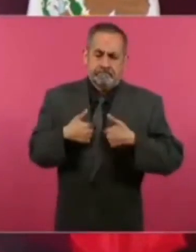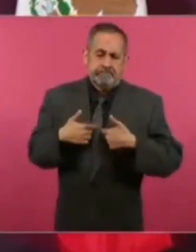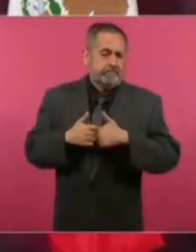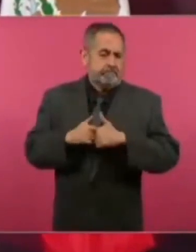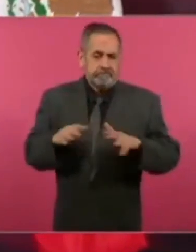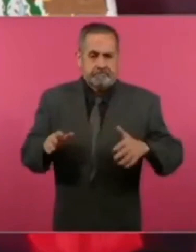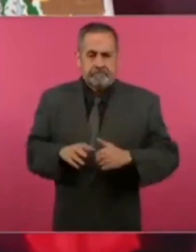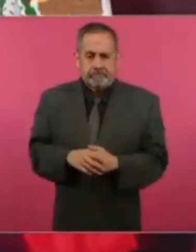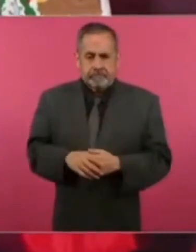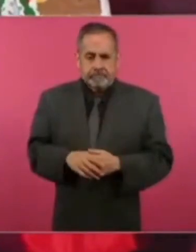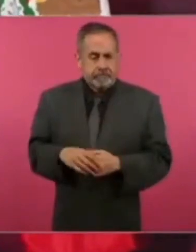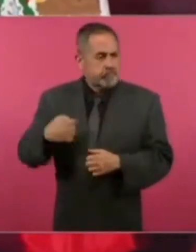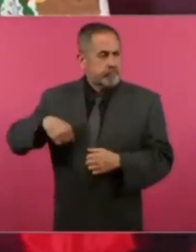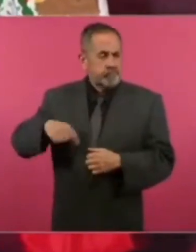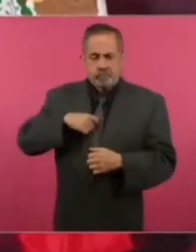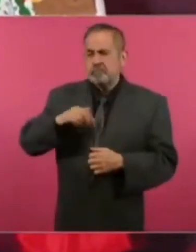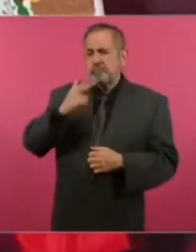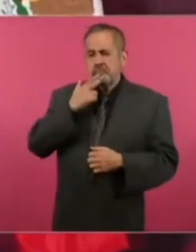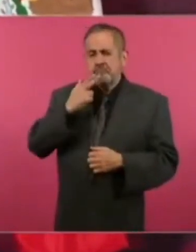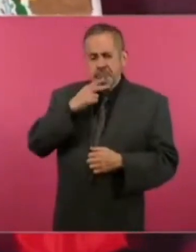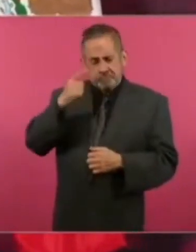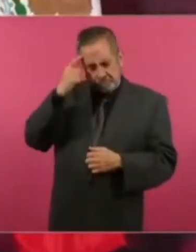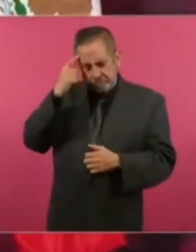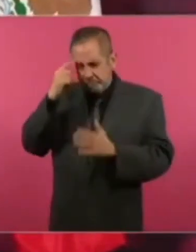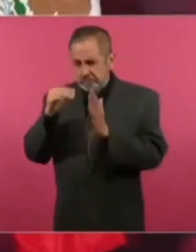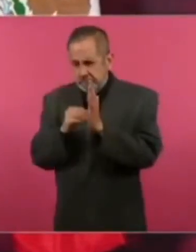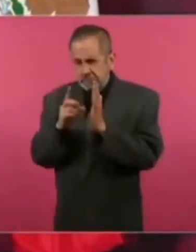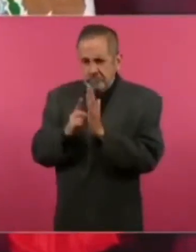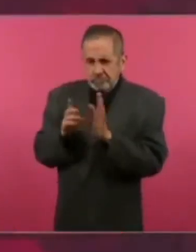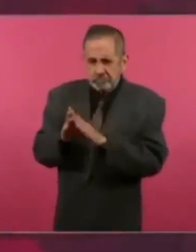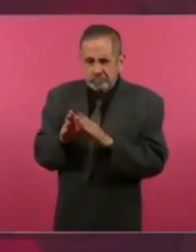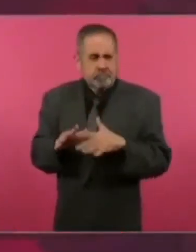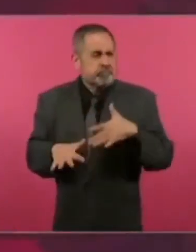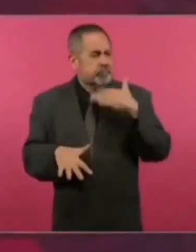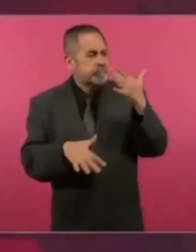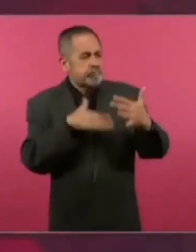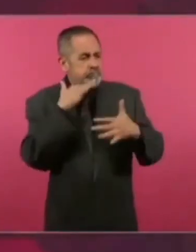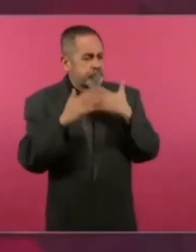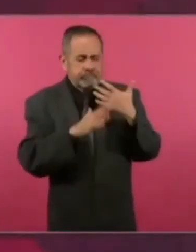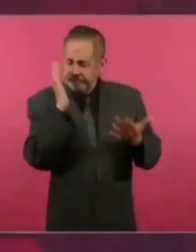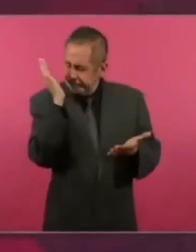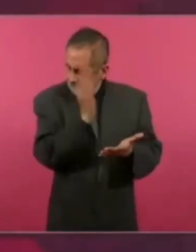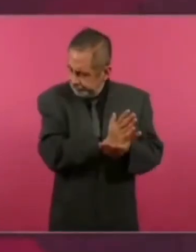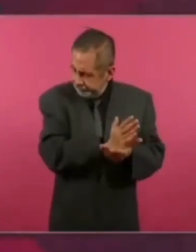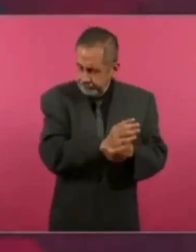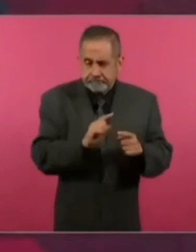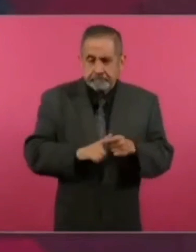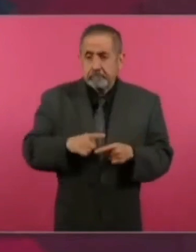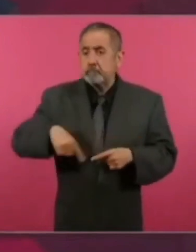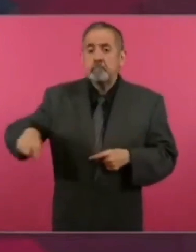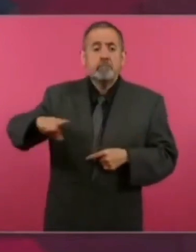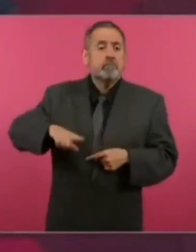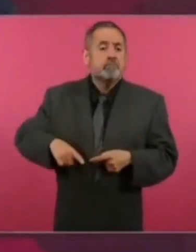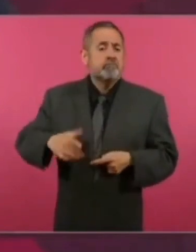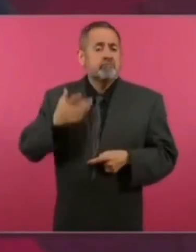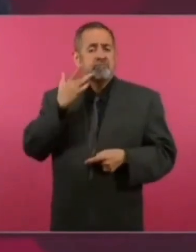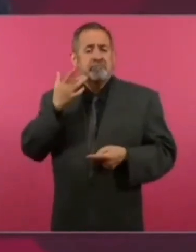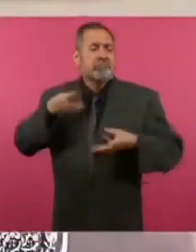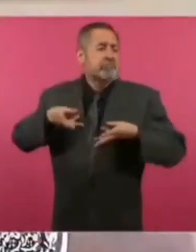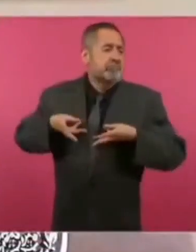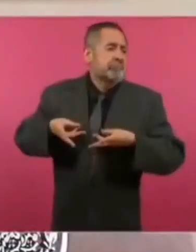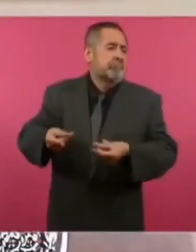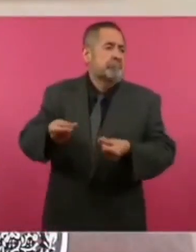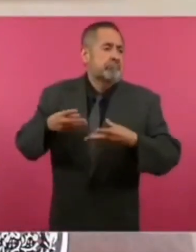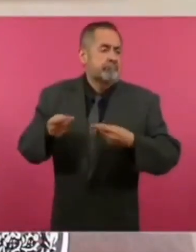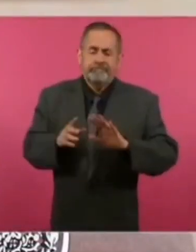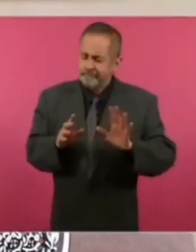nos funcionó la fórmula de no permitir la corrupción, de no permitir los lujos en el gobierno y de que todo